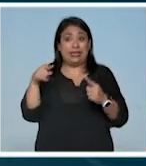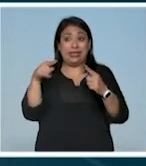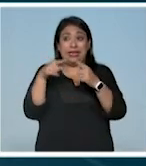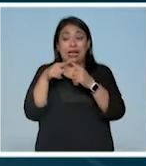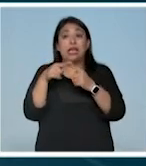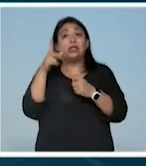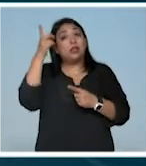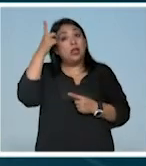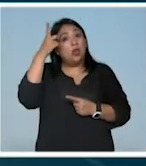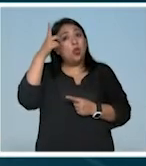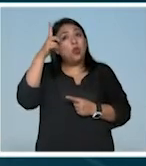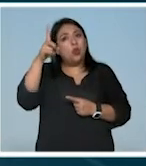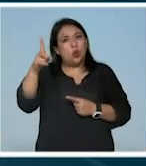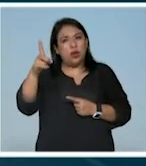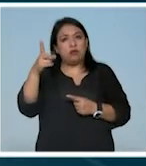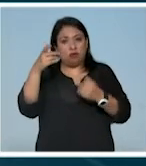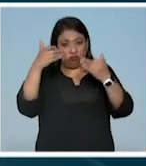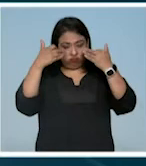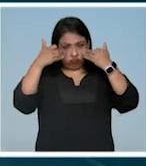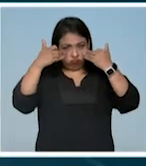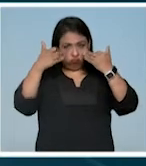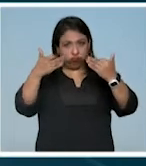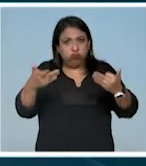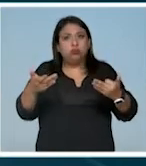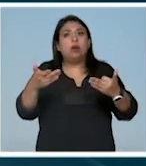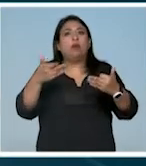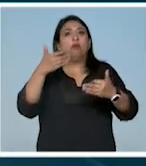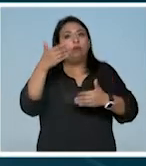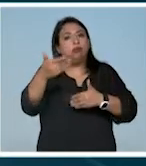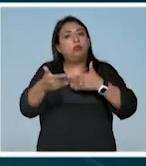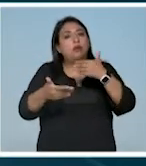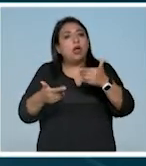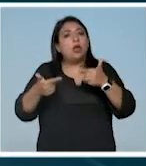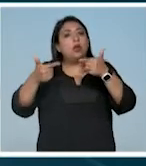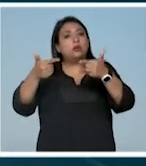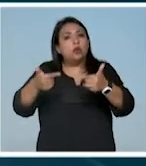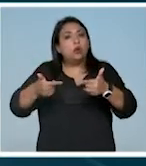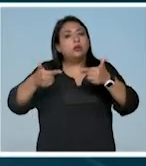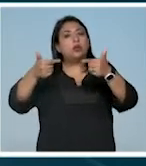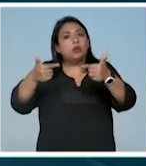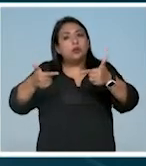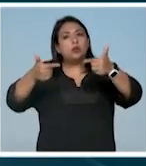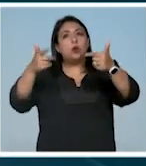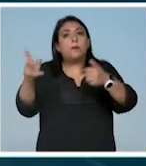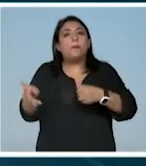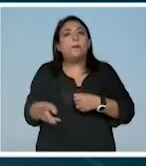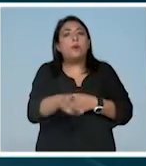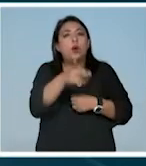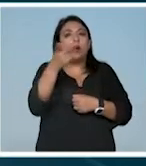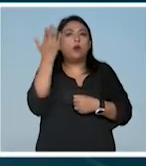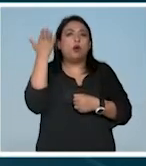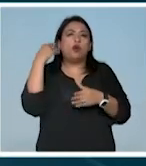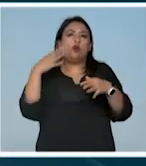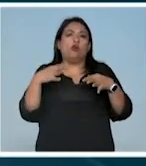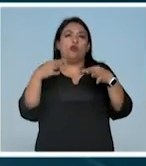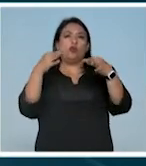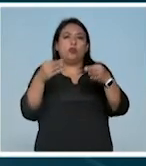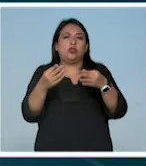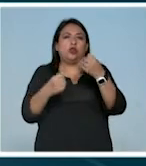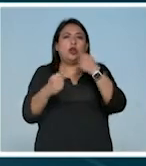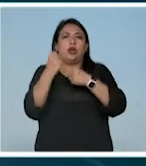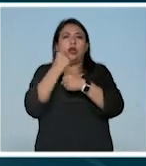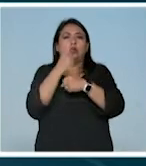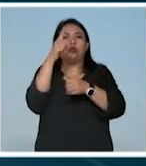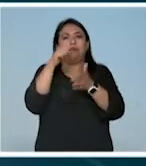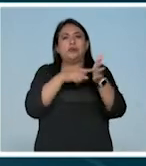es huella y mudo testigo del paso de muchas generaciones de un pueblo que fue fundado en el año